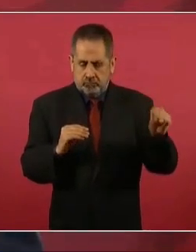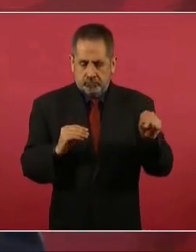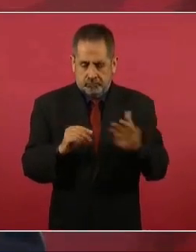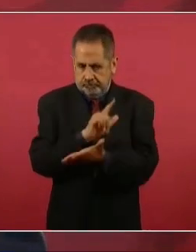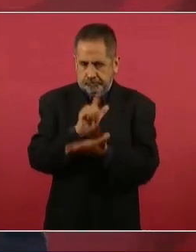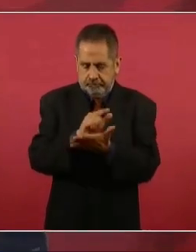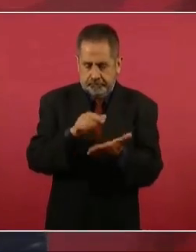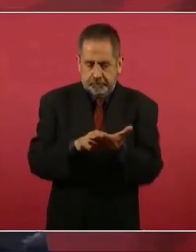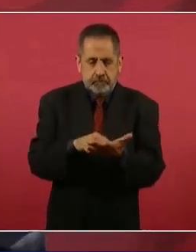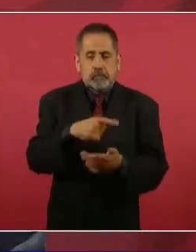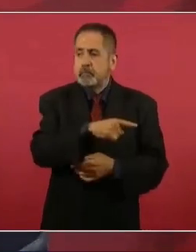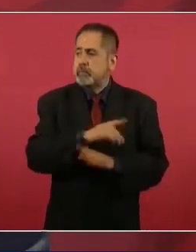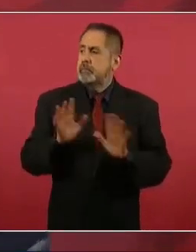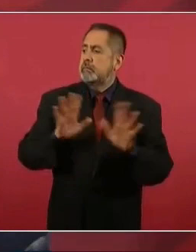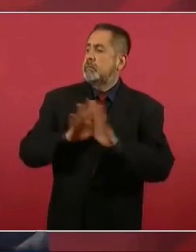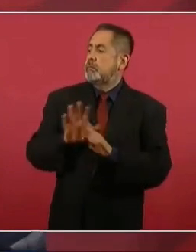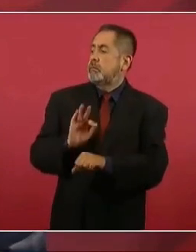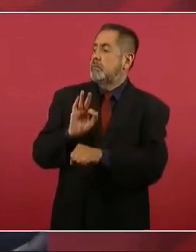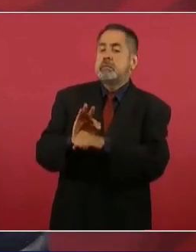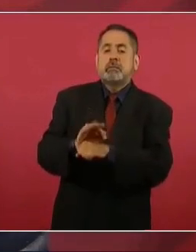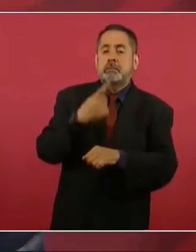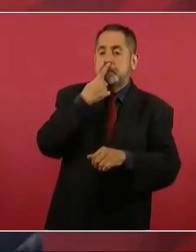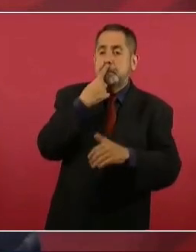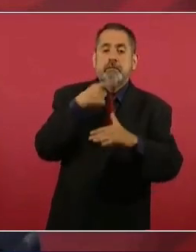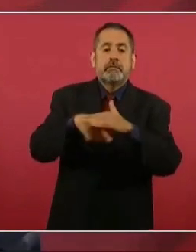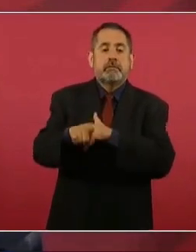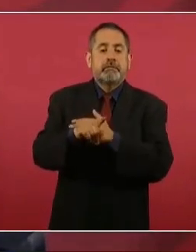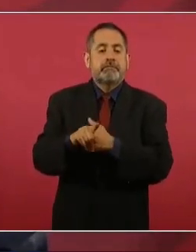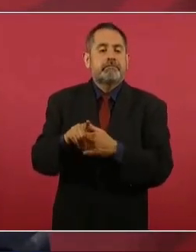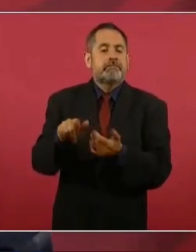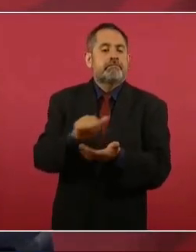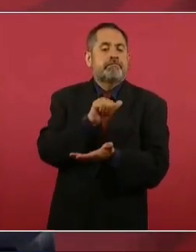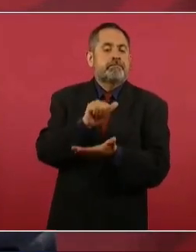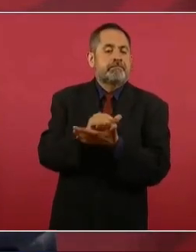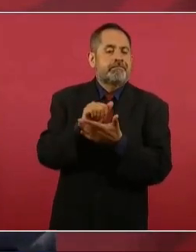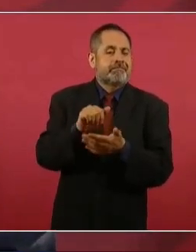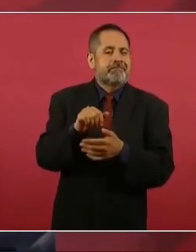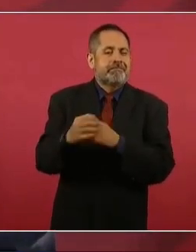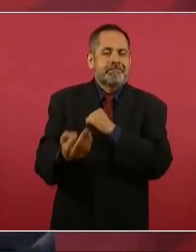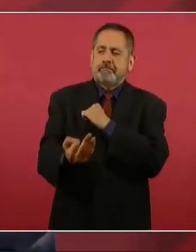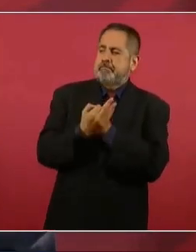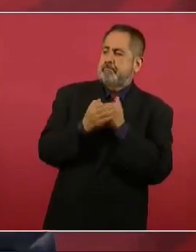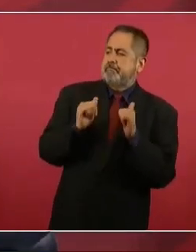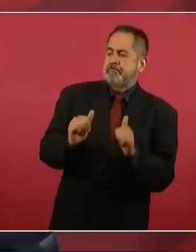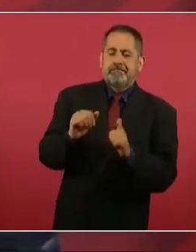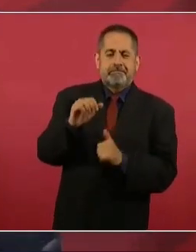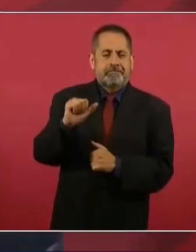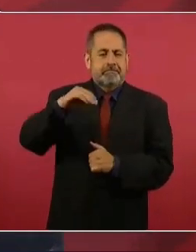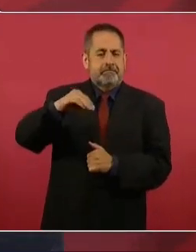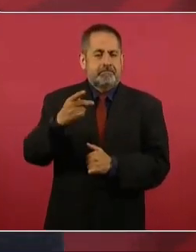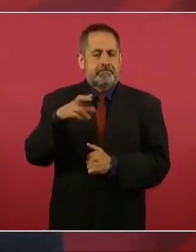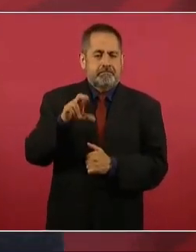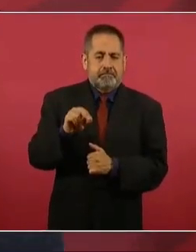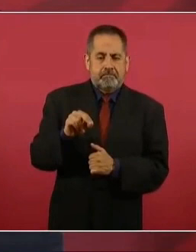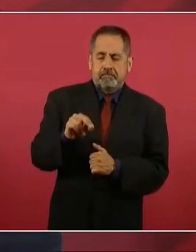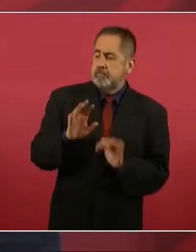Y hay de estos organismos muchos,